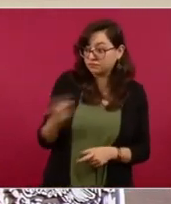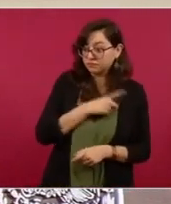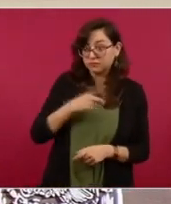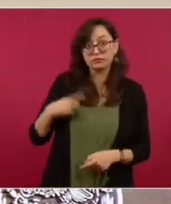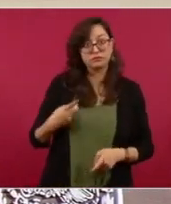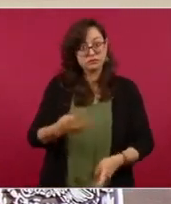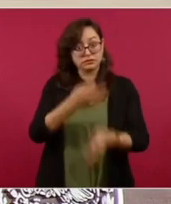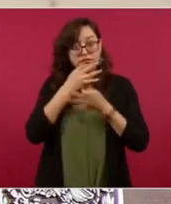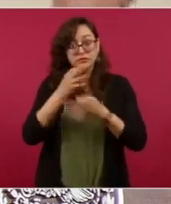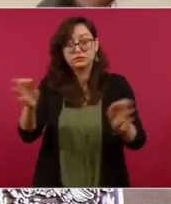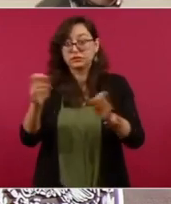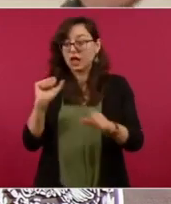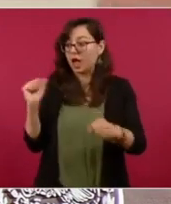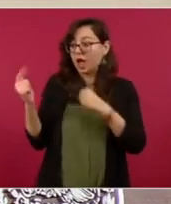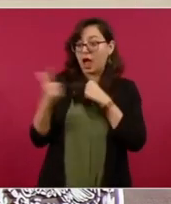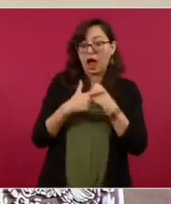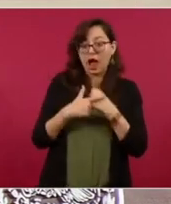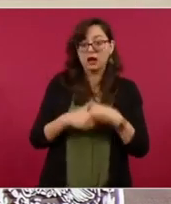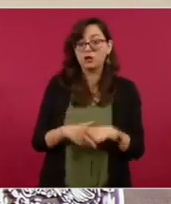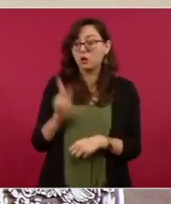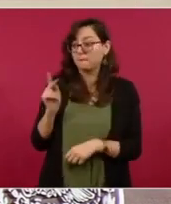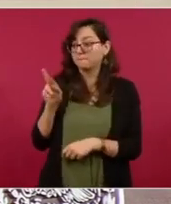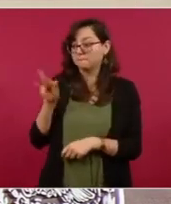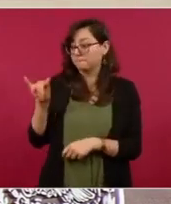y que se pronuncie el PRI